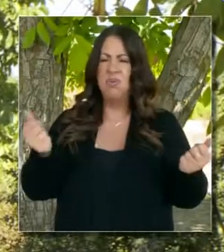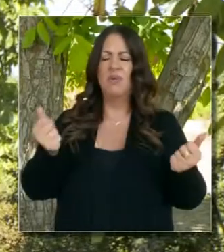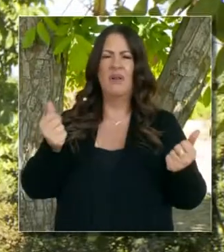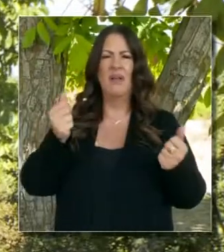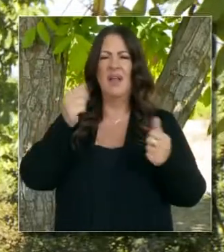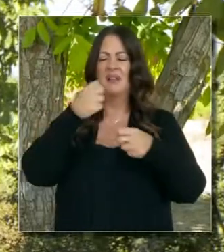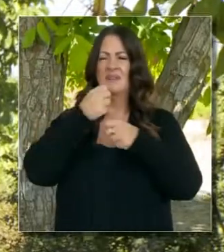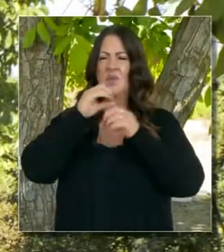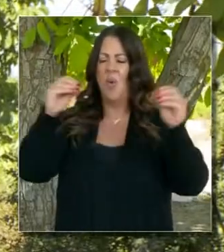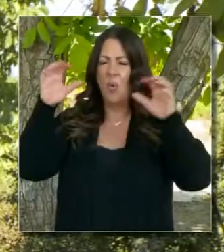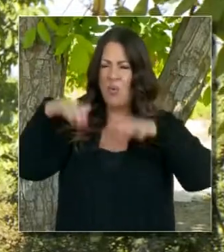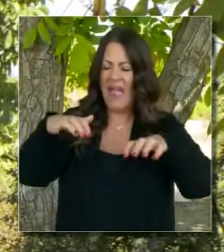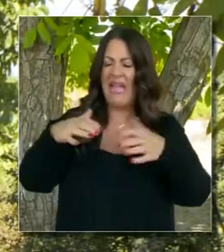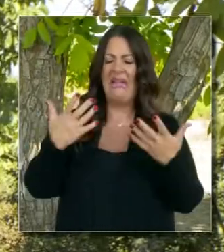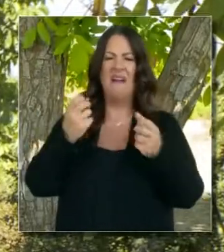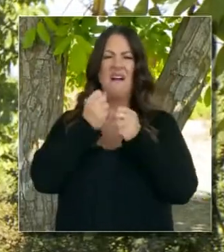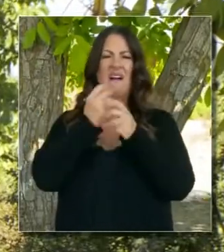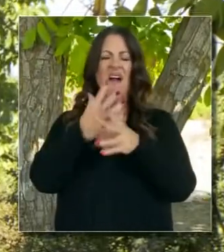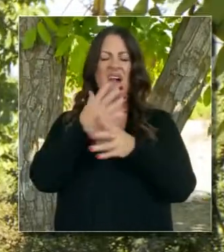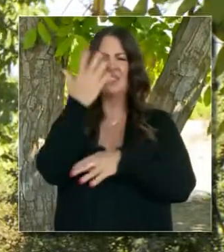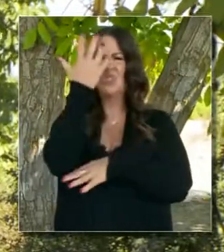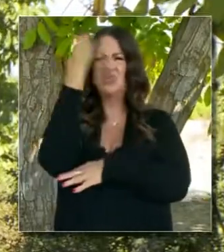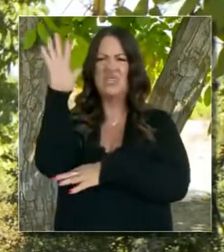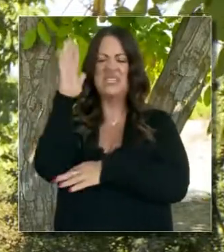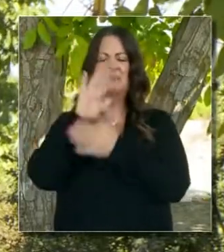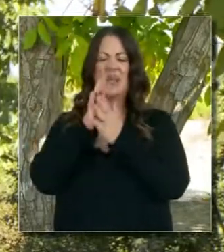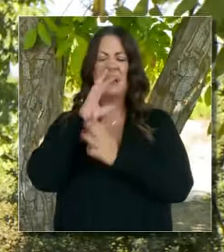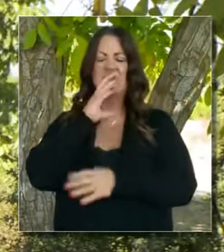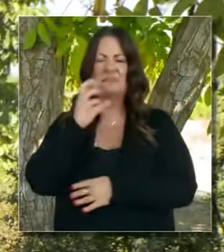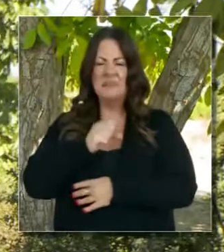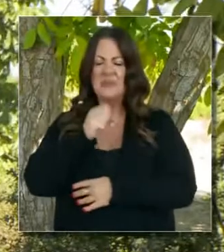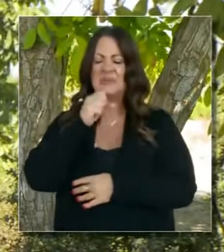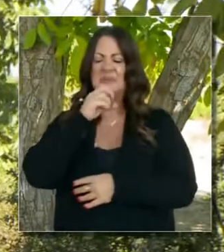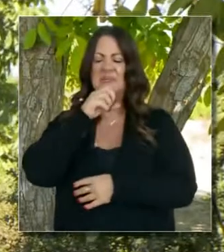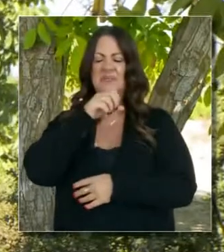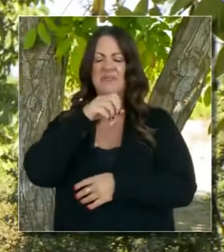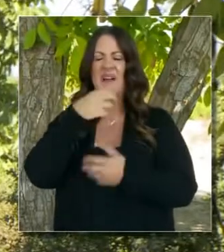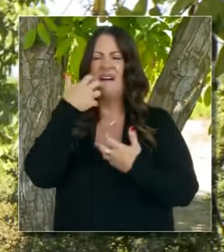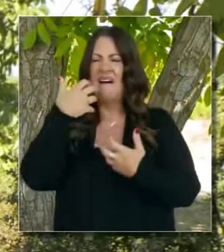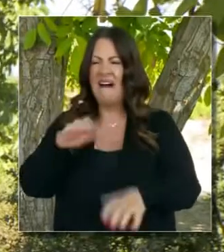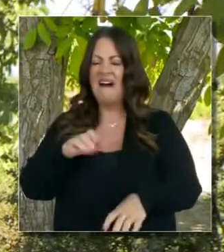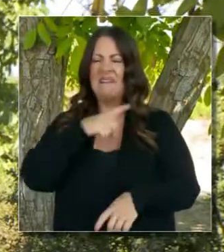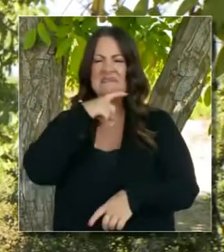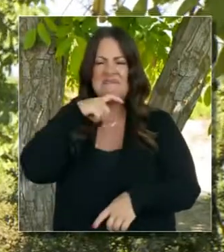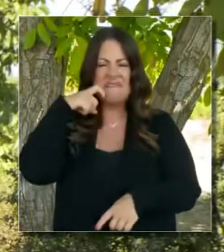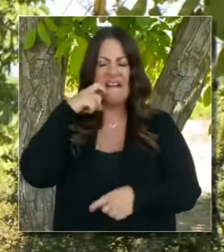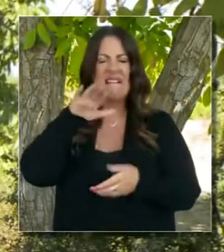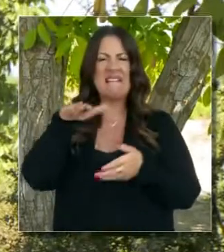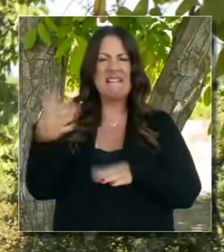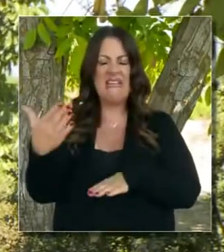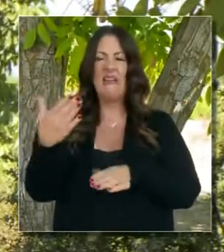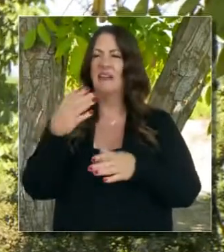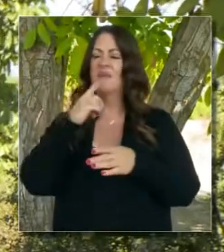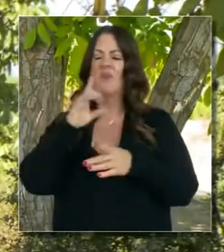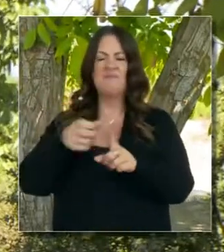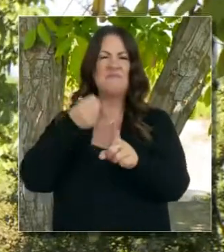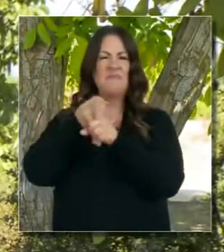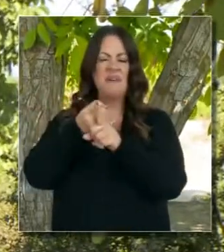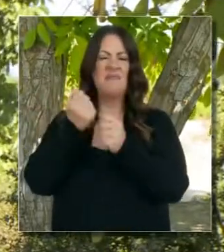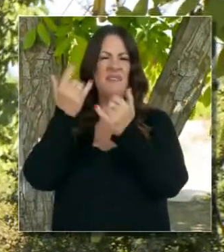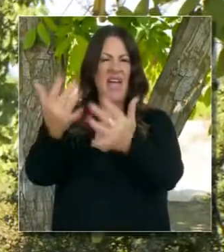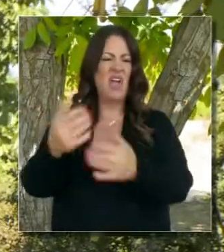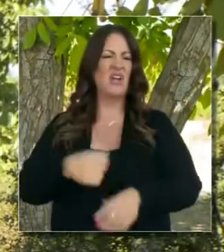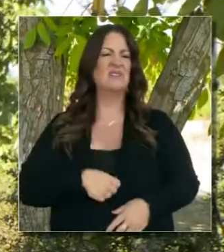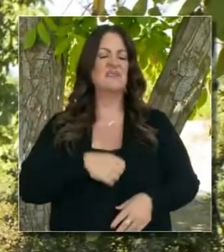millones de árboles muertos. No solo se pone más caluroso. También cuando llueve se pone más húmedo. Tenemos